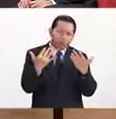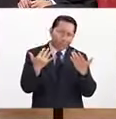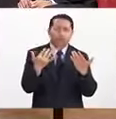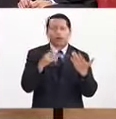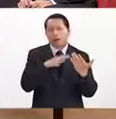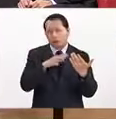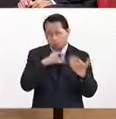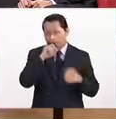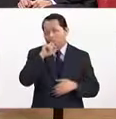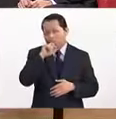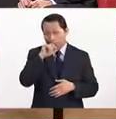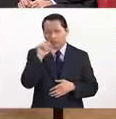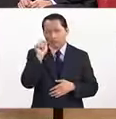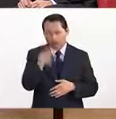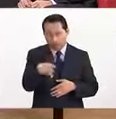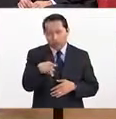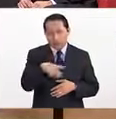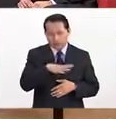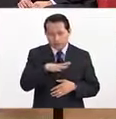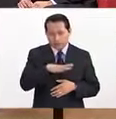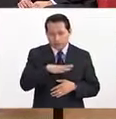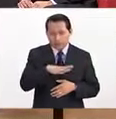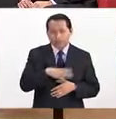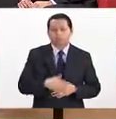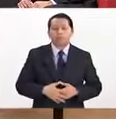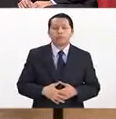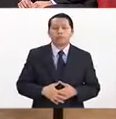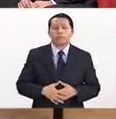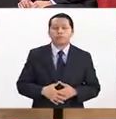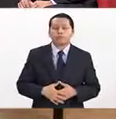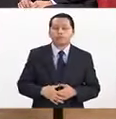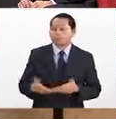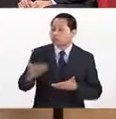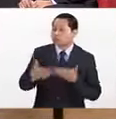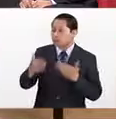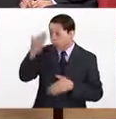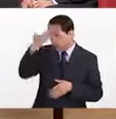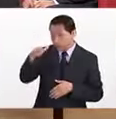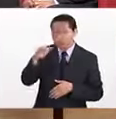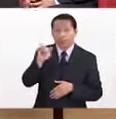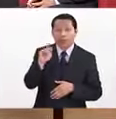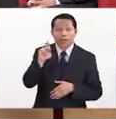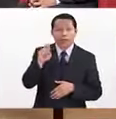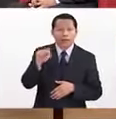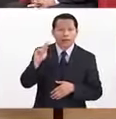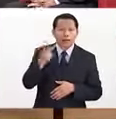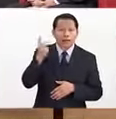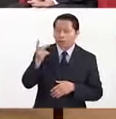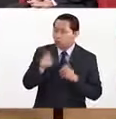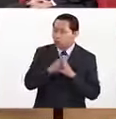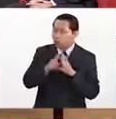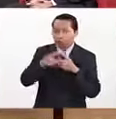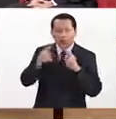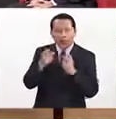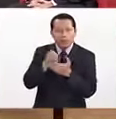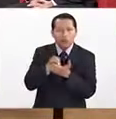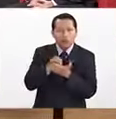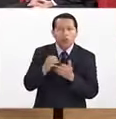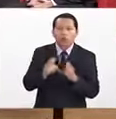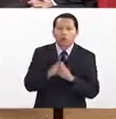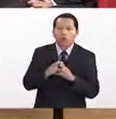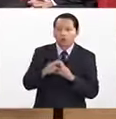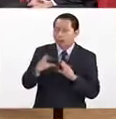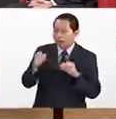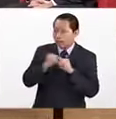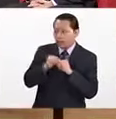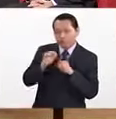el nivel de la matrícula en las escuelas en la Superior de Economía. Ahora, sabemos que el Instituto Politécnico Nacional, precisamente en Economía, es una de las